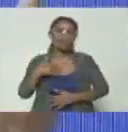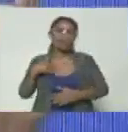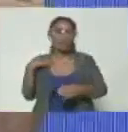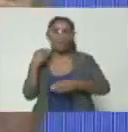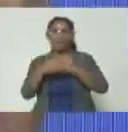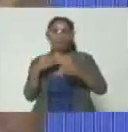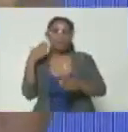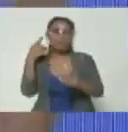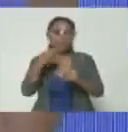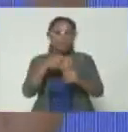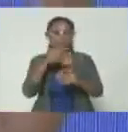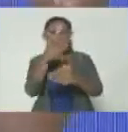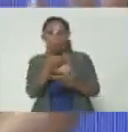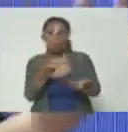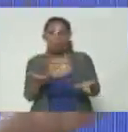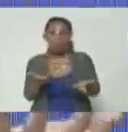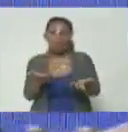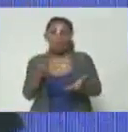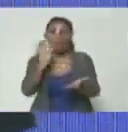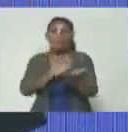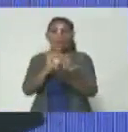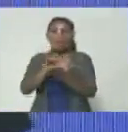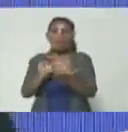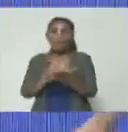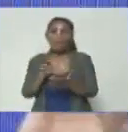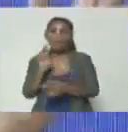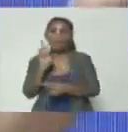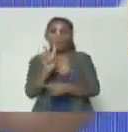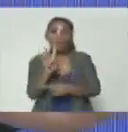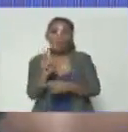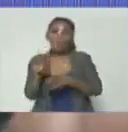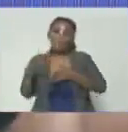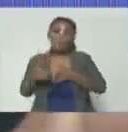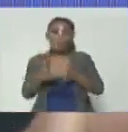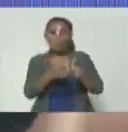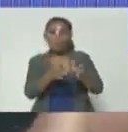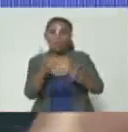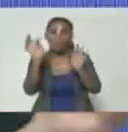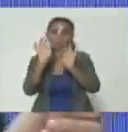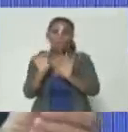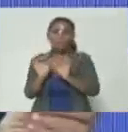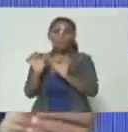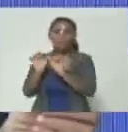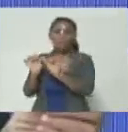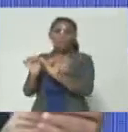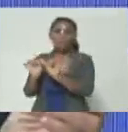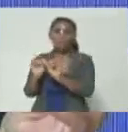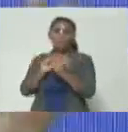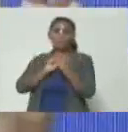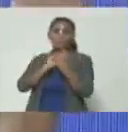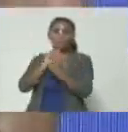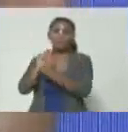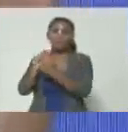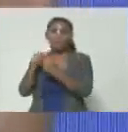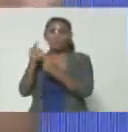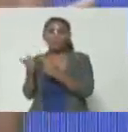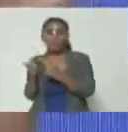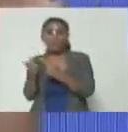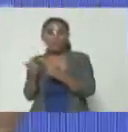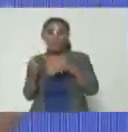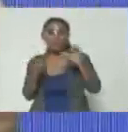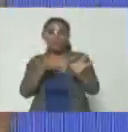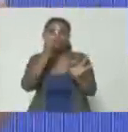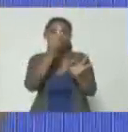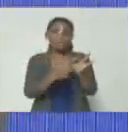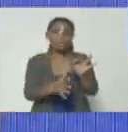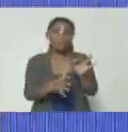es una estrategia doble que por un lado mantiene el diálogo o incluso una suerte